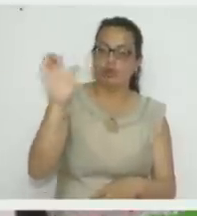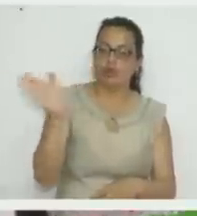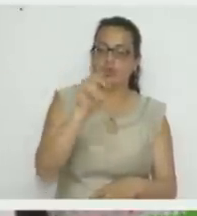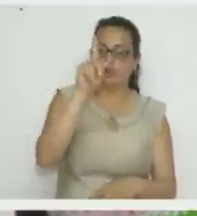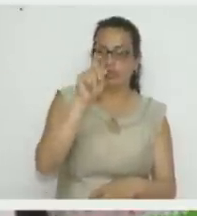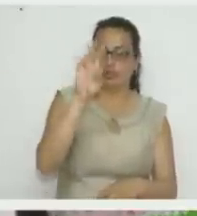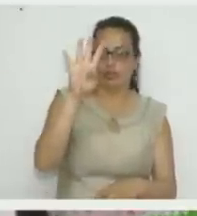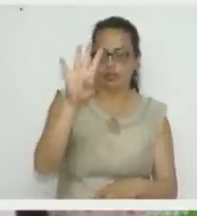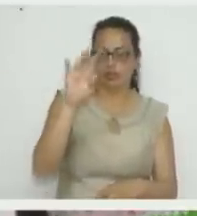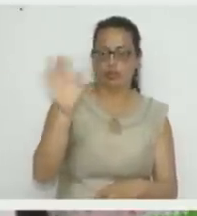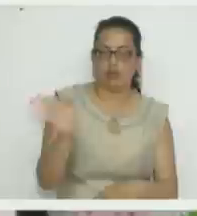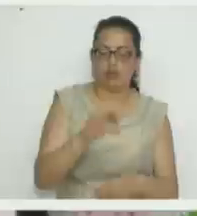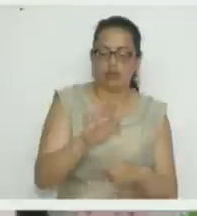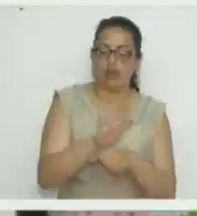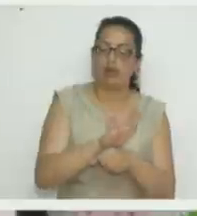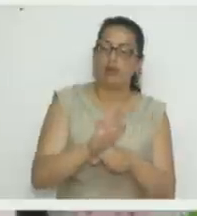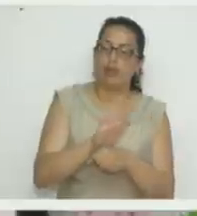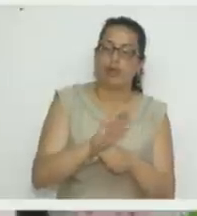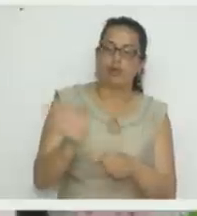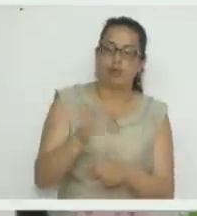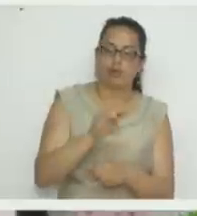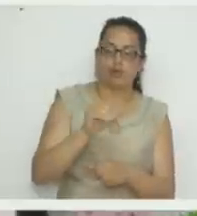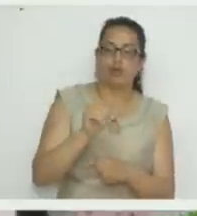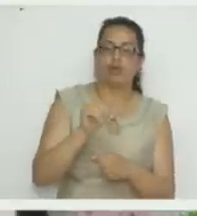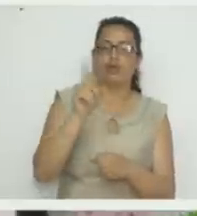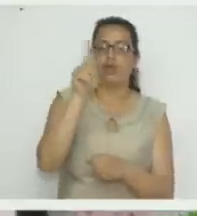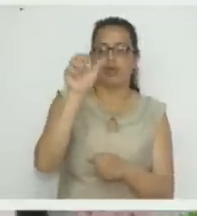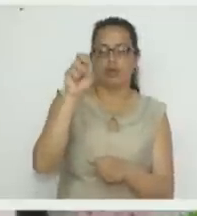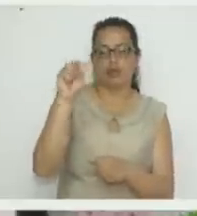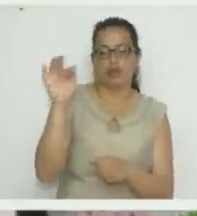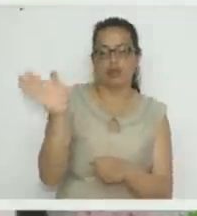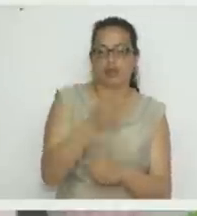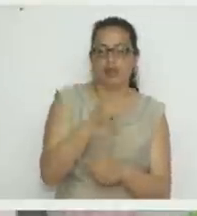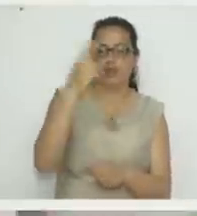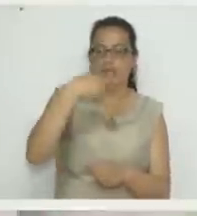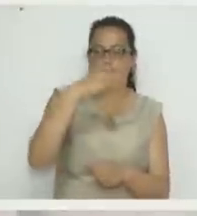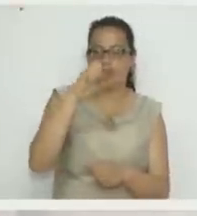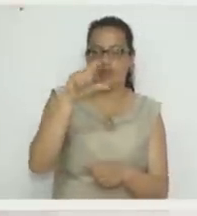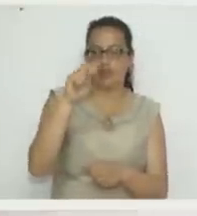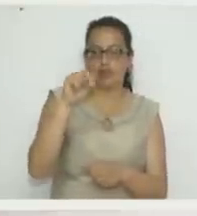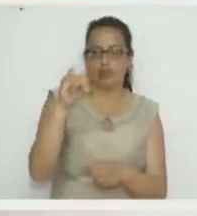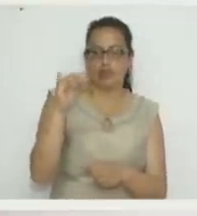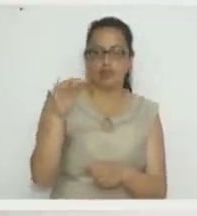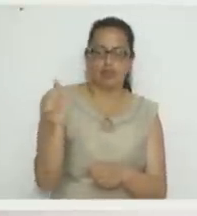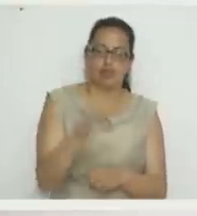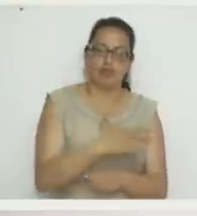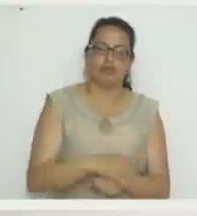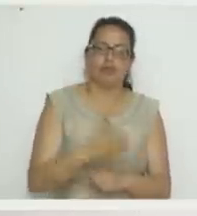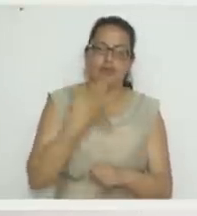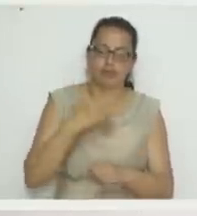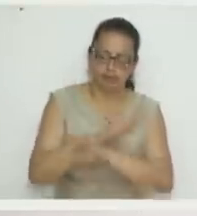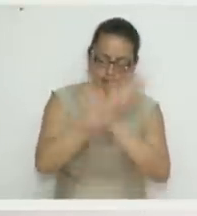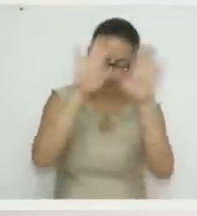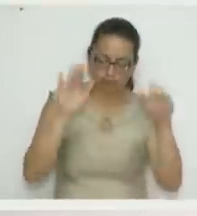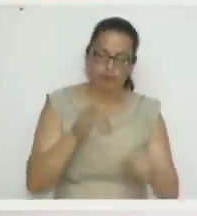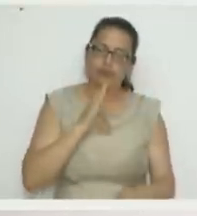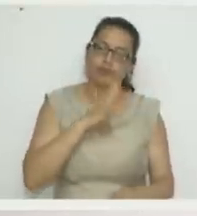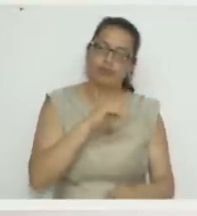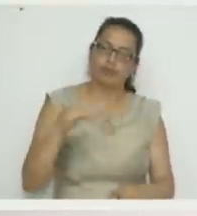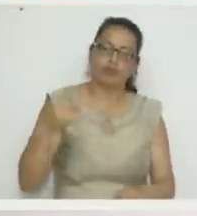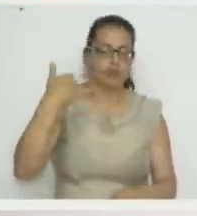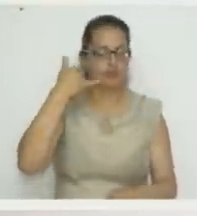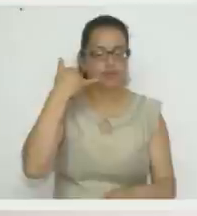el barrio Santa Elenita. Buenos días, ¿con quién hablamos? Buenos días, con Lucero Ramírez.